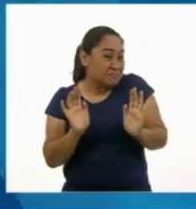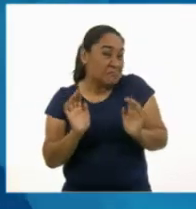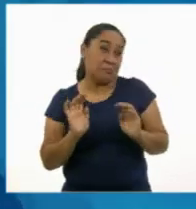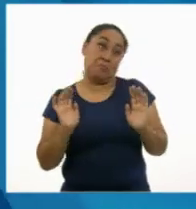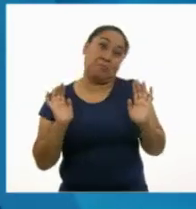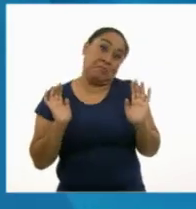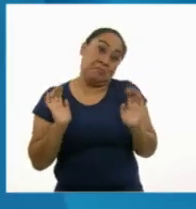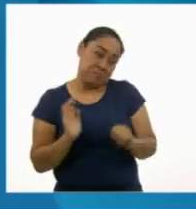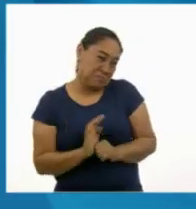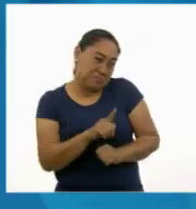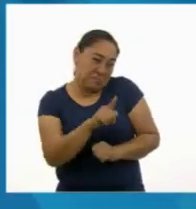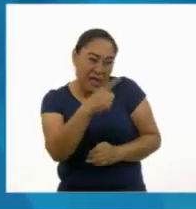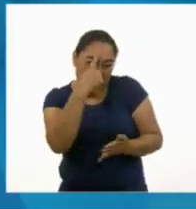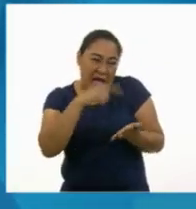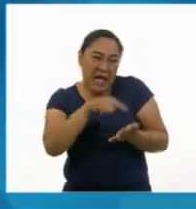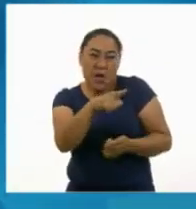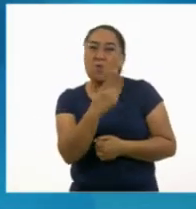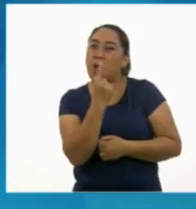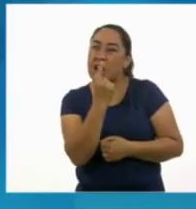policía.